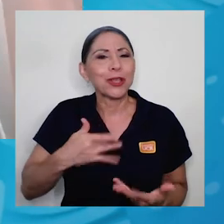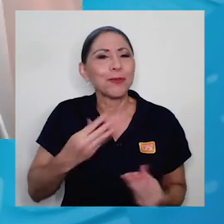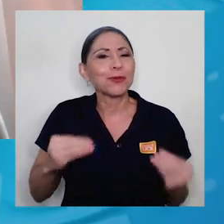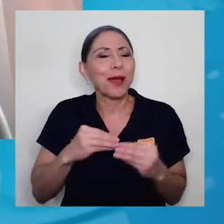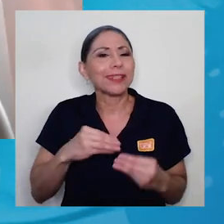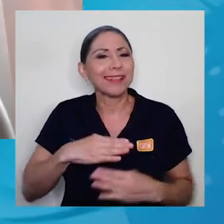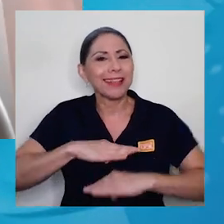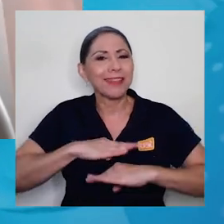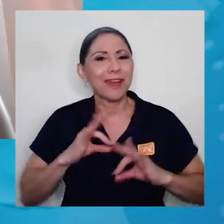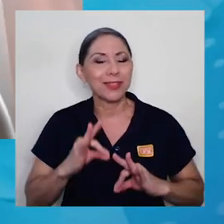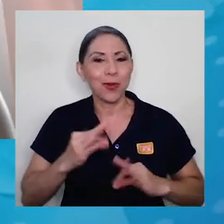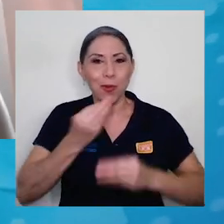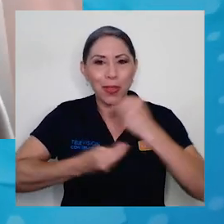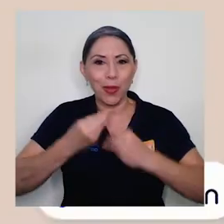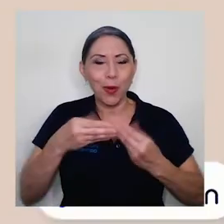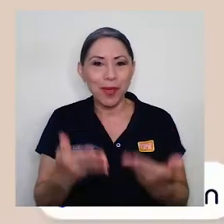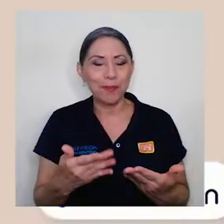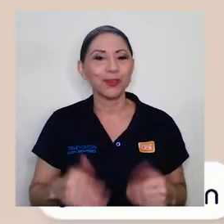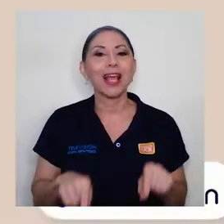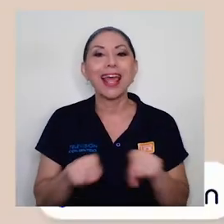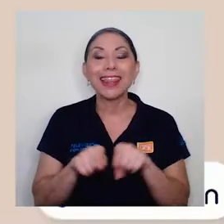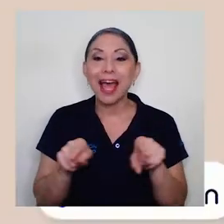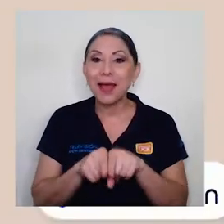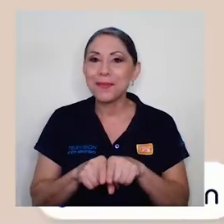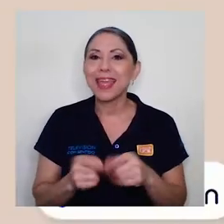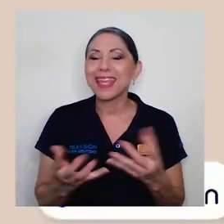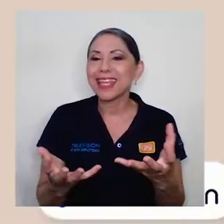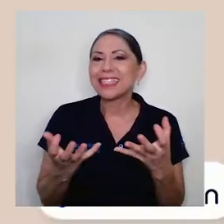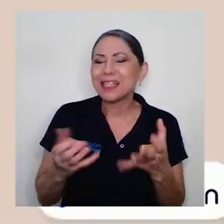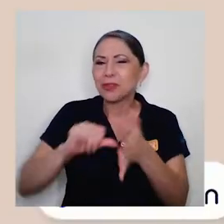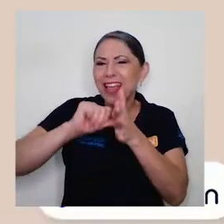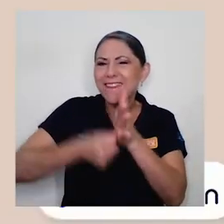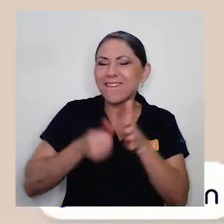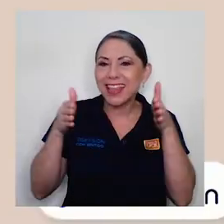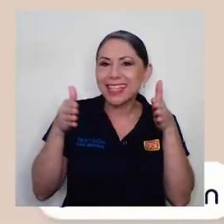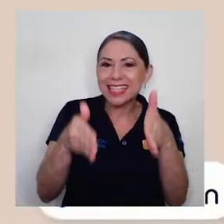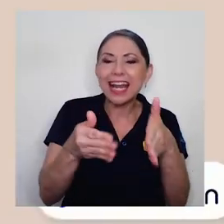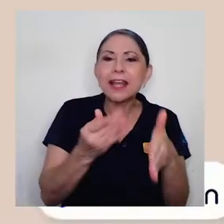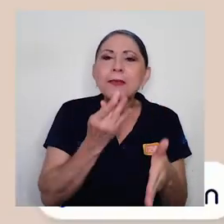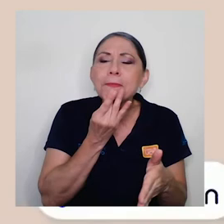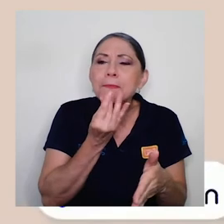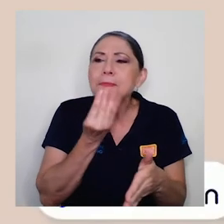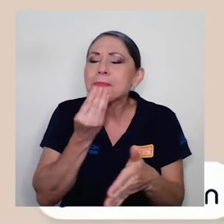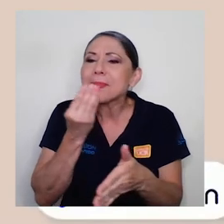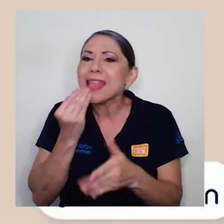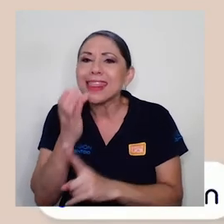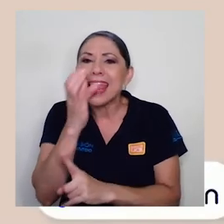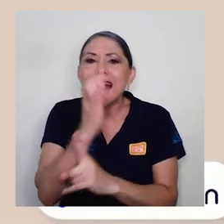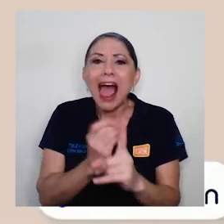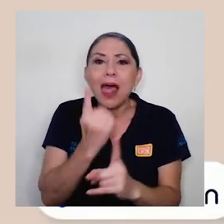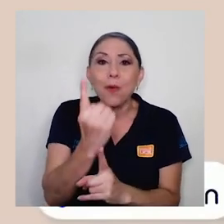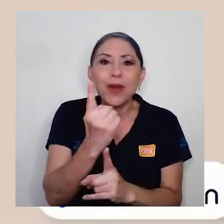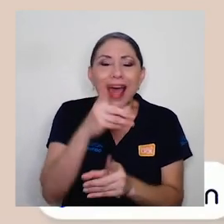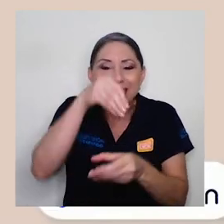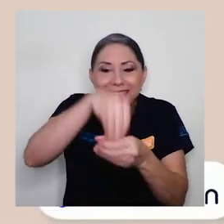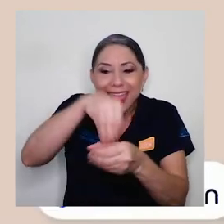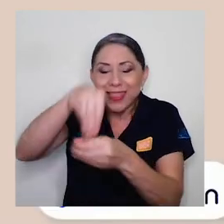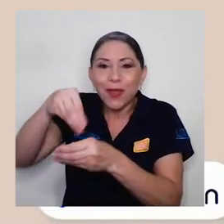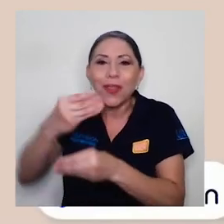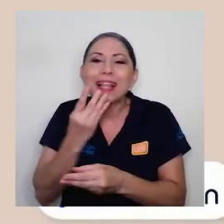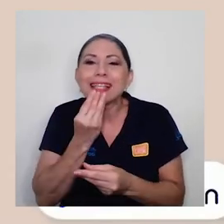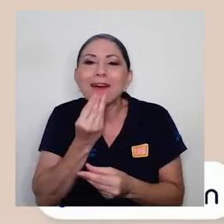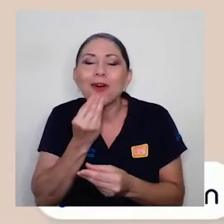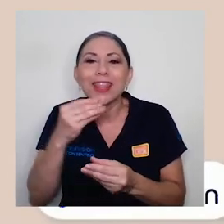satisfacción cuando lo comemos. También quisimos enfatizarlo, los sabores de cada fruta dentro del sabor del helado, por lo que